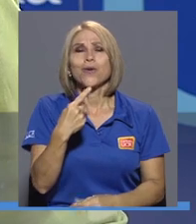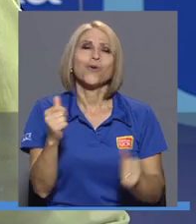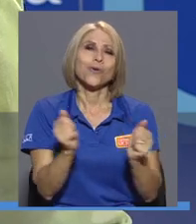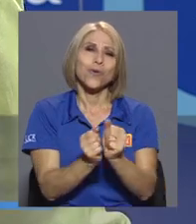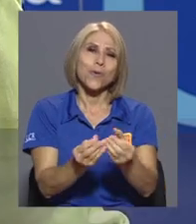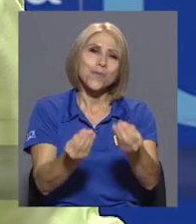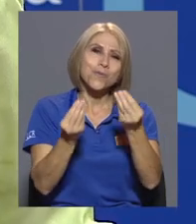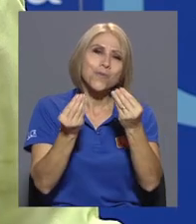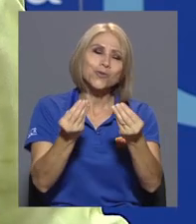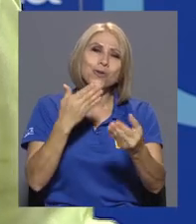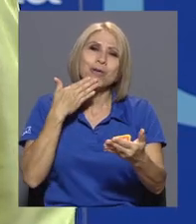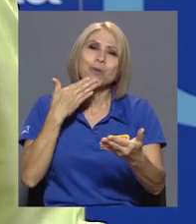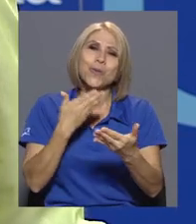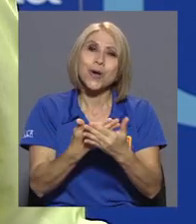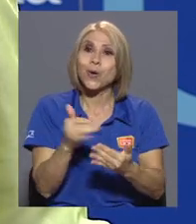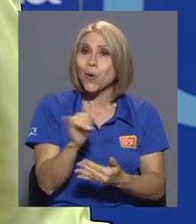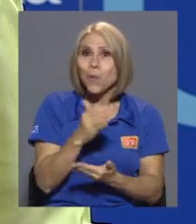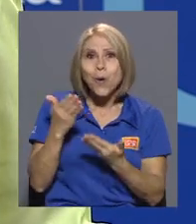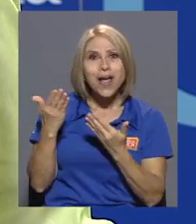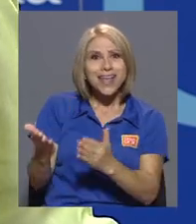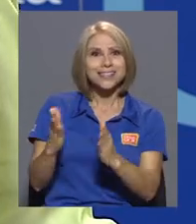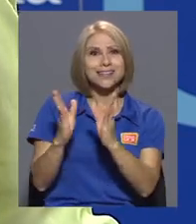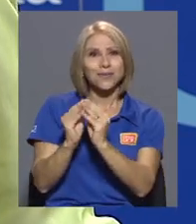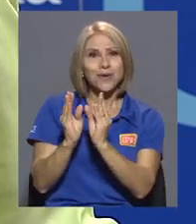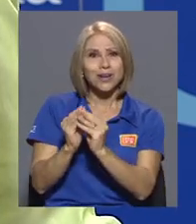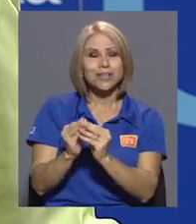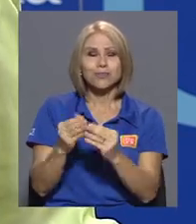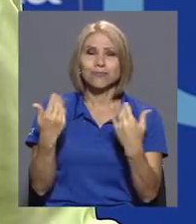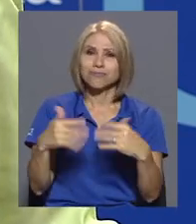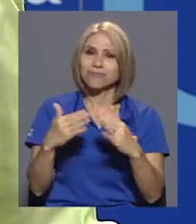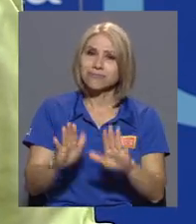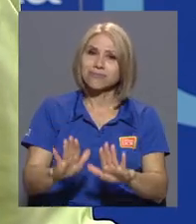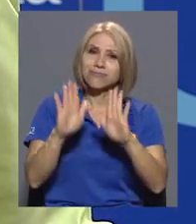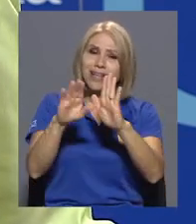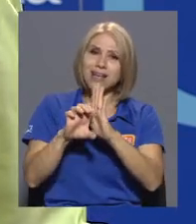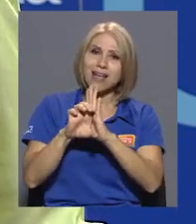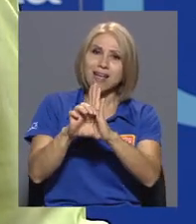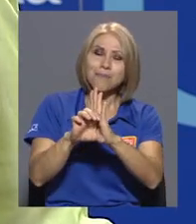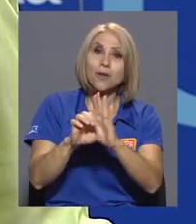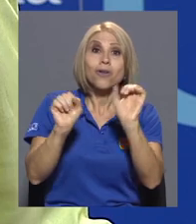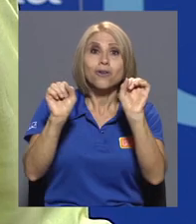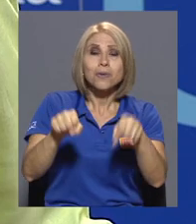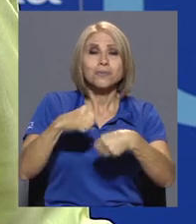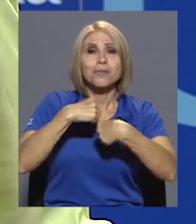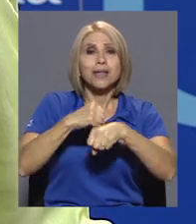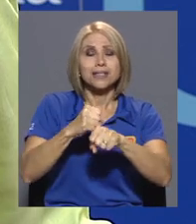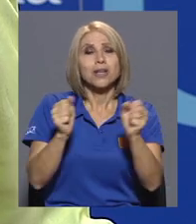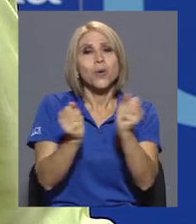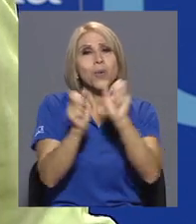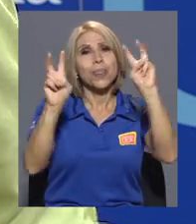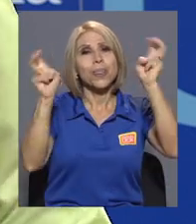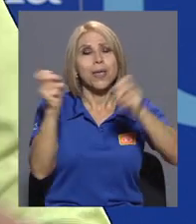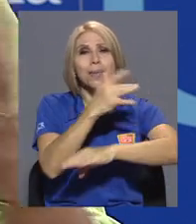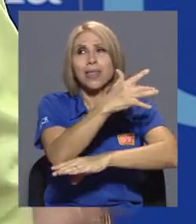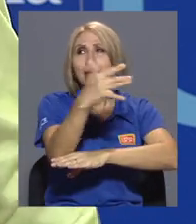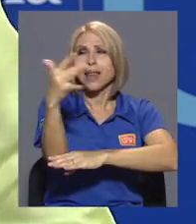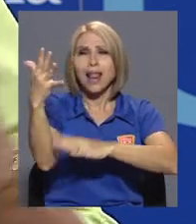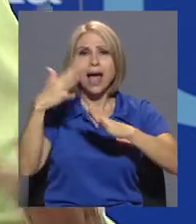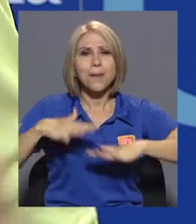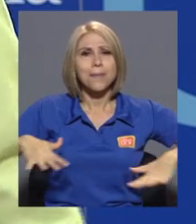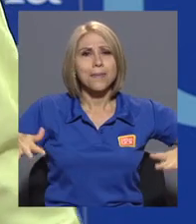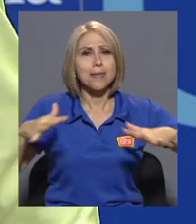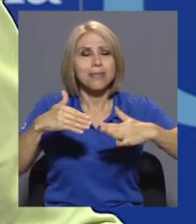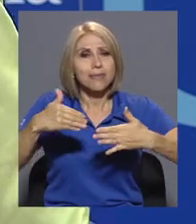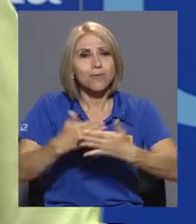lo bueno como este congreso, que es un grandísimo ejemplo en verdad de lo que se puede hacer en el tema del ambiente y de